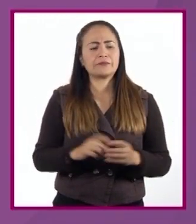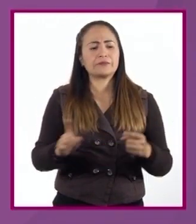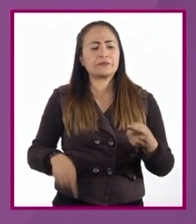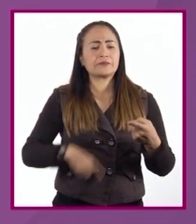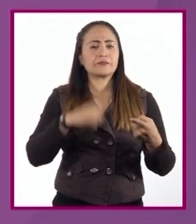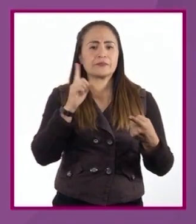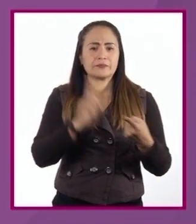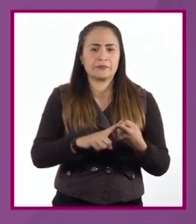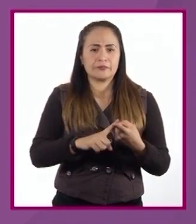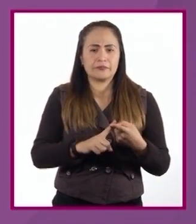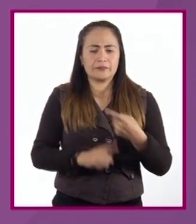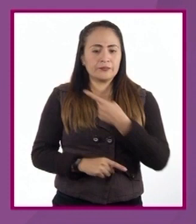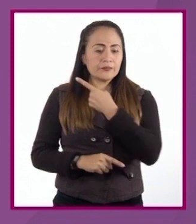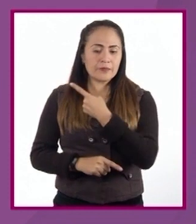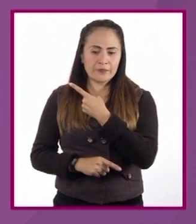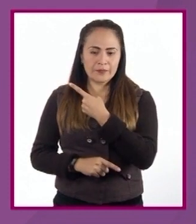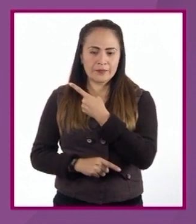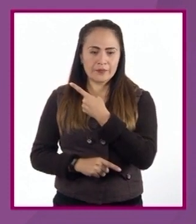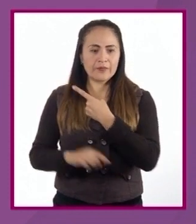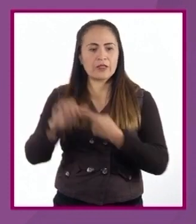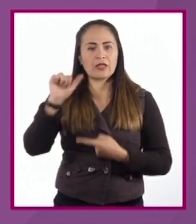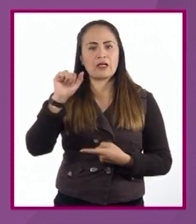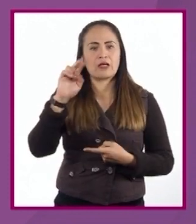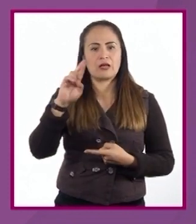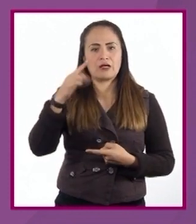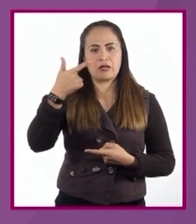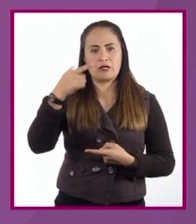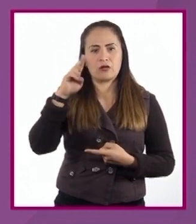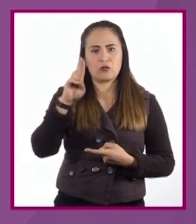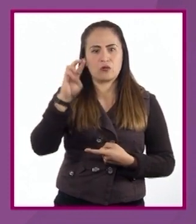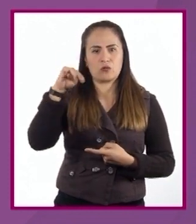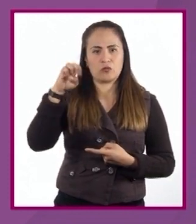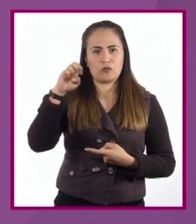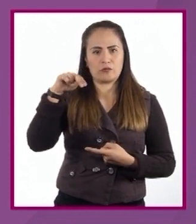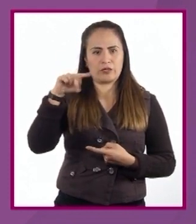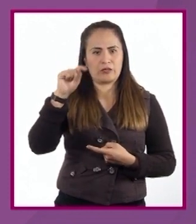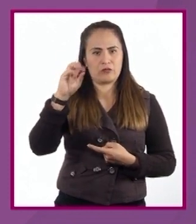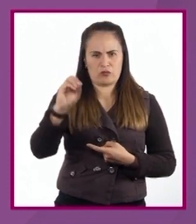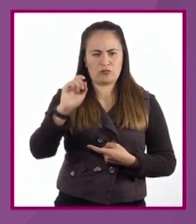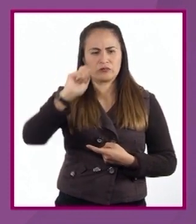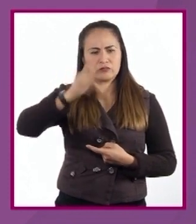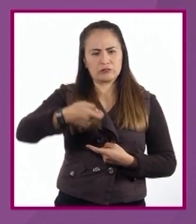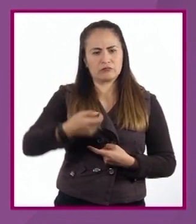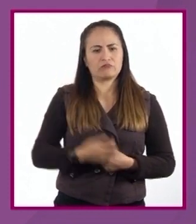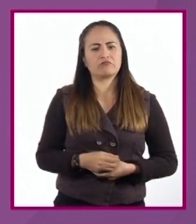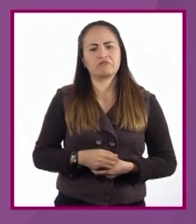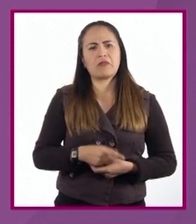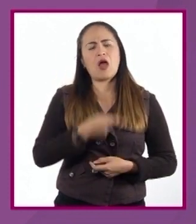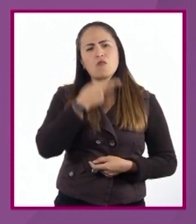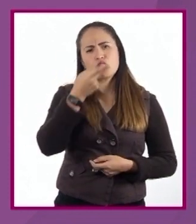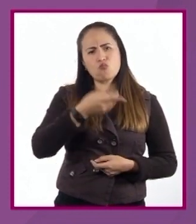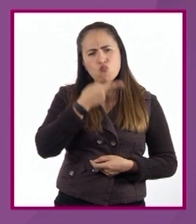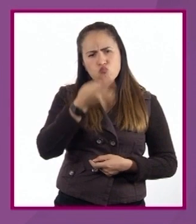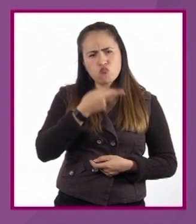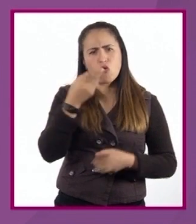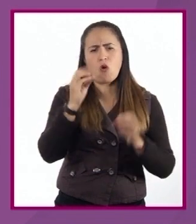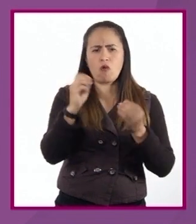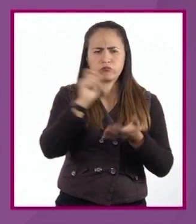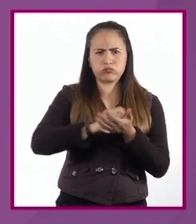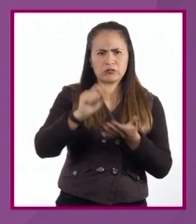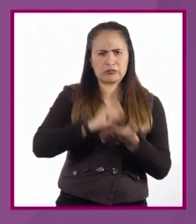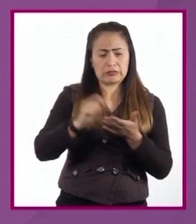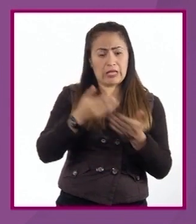si definimos argumento, nos encontramos con que es una expresión oral o escrita de un